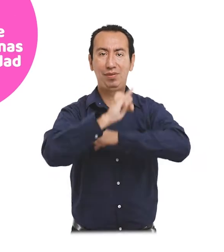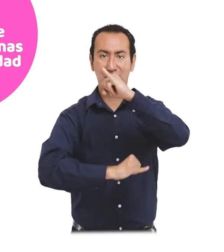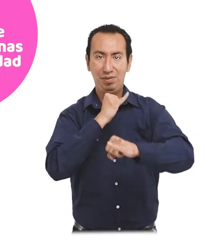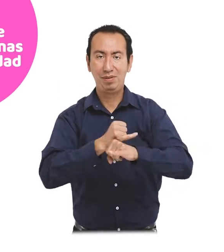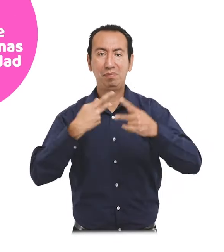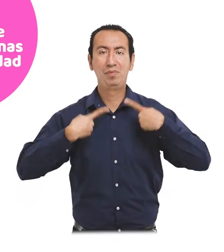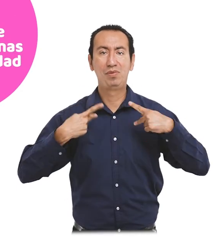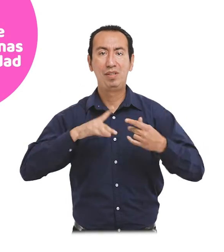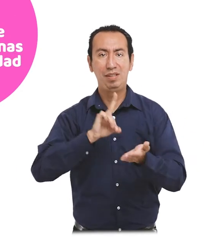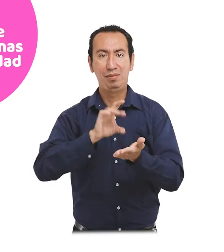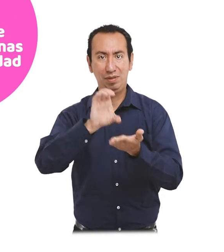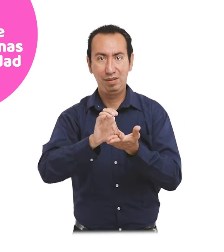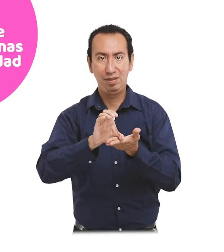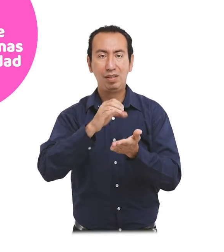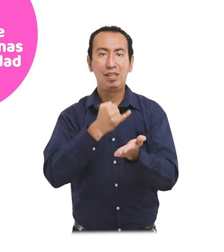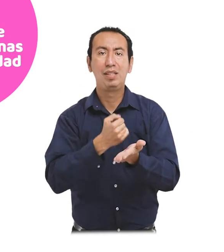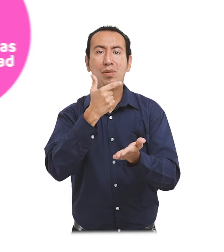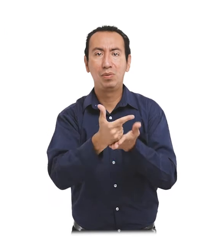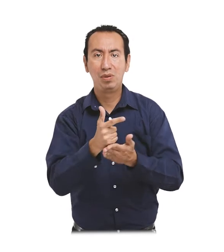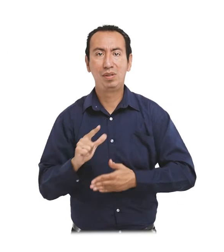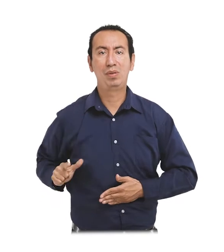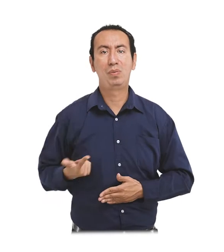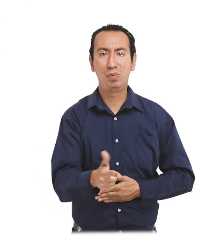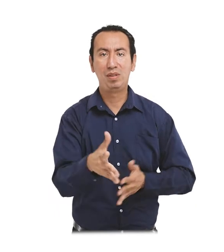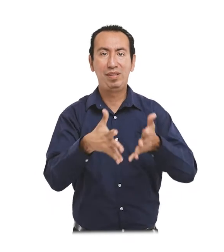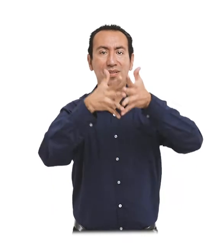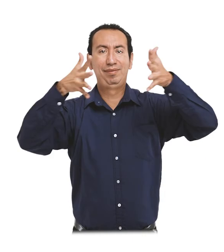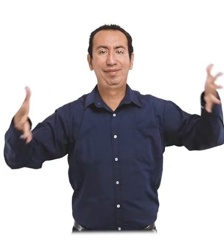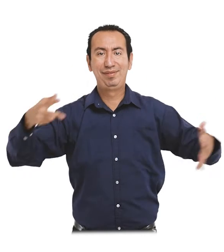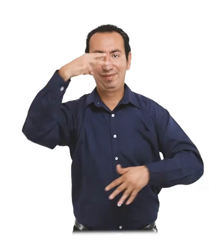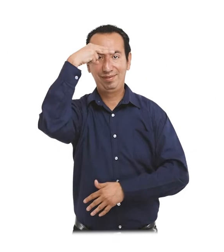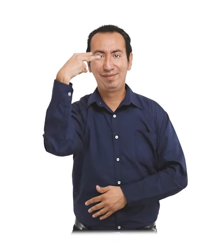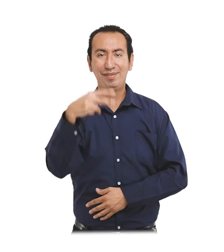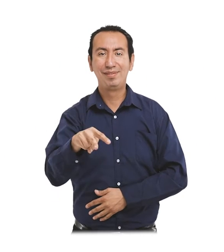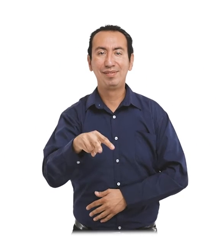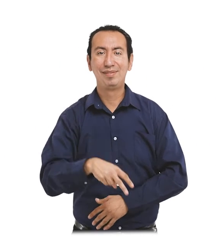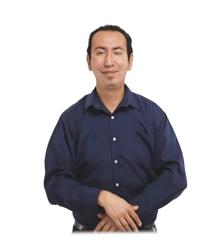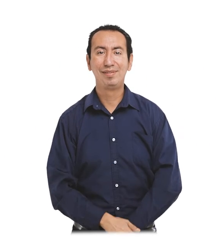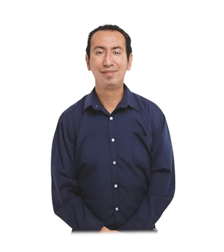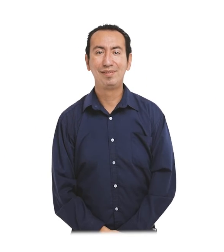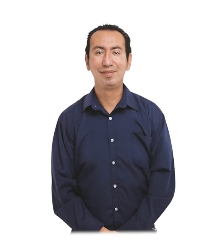Día Internacional de las Personas con Discapacidad. En Gudis, Guanajuato. Grandeza de México. Día Personas